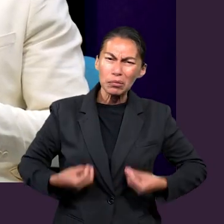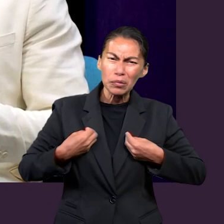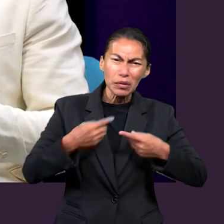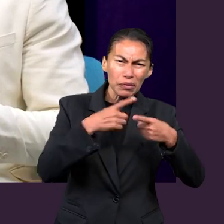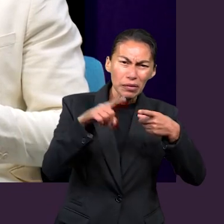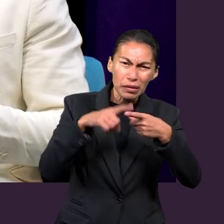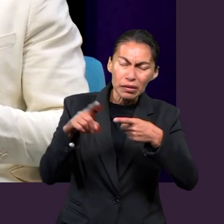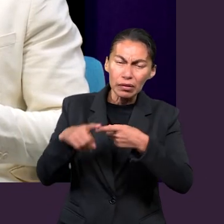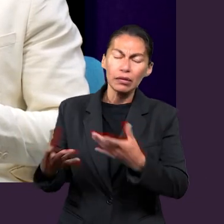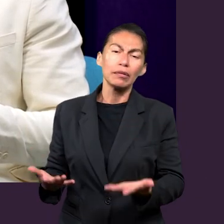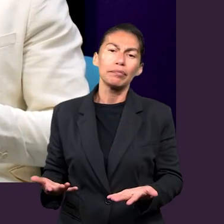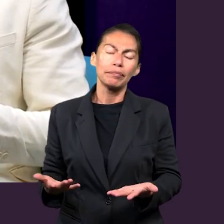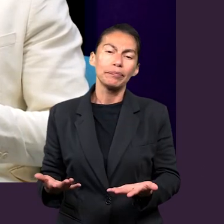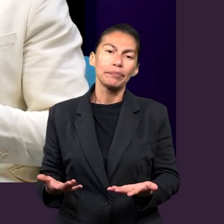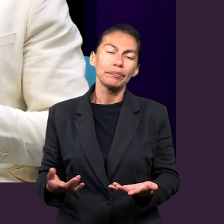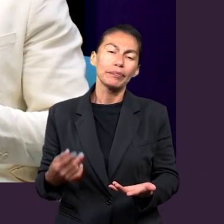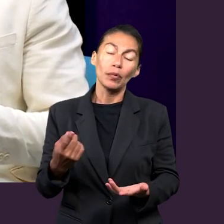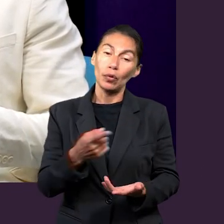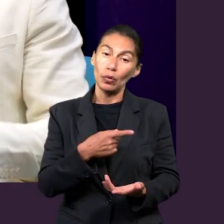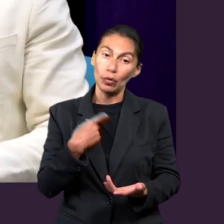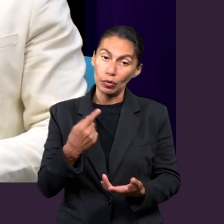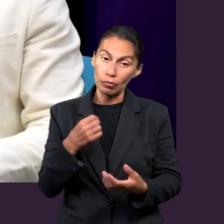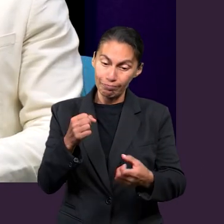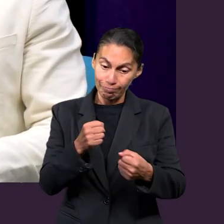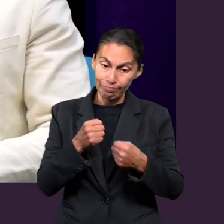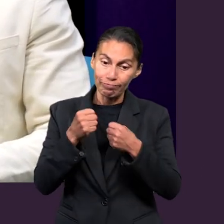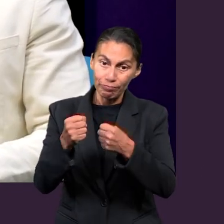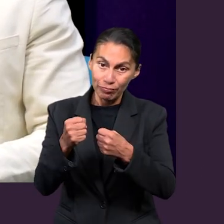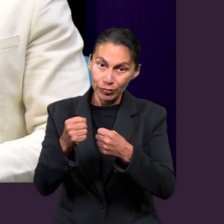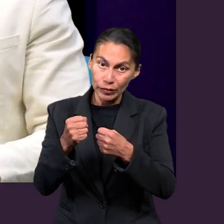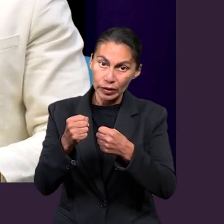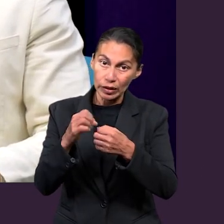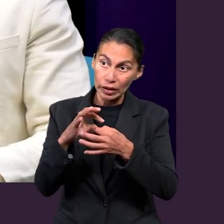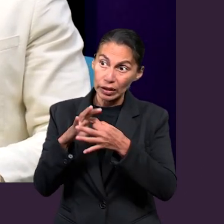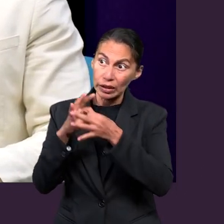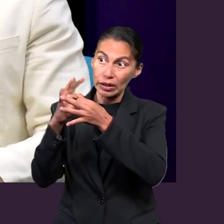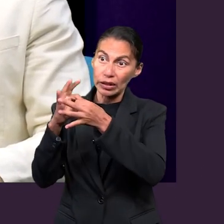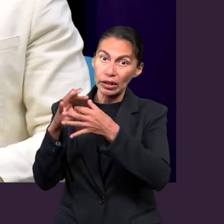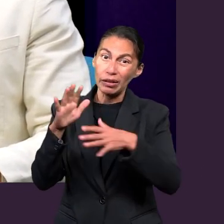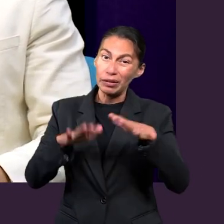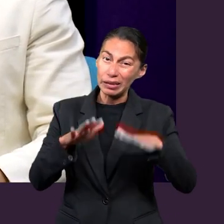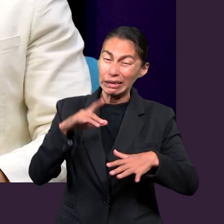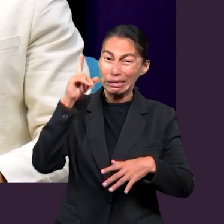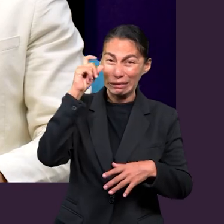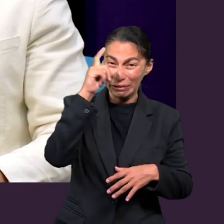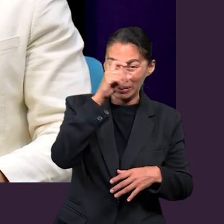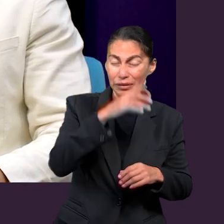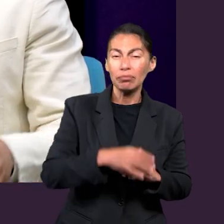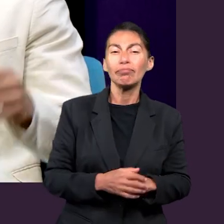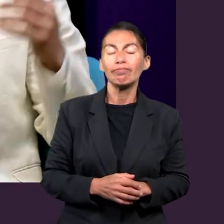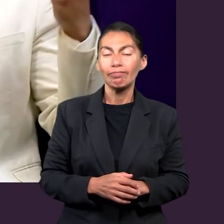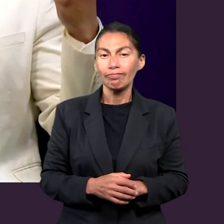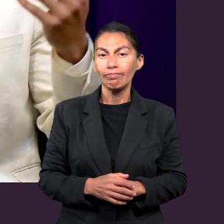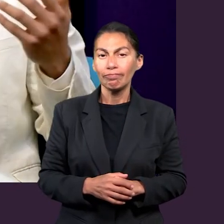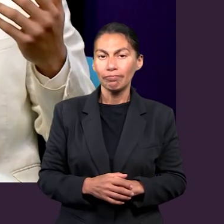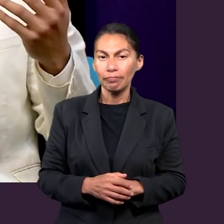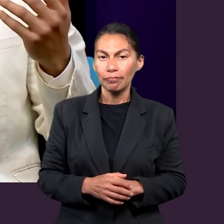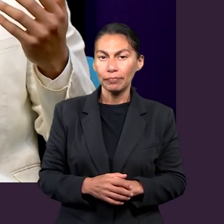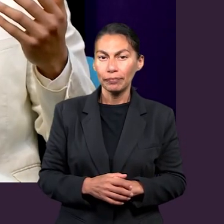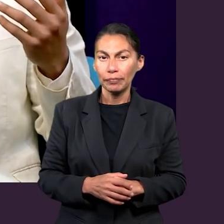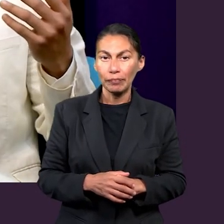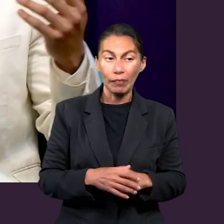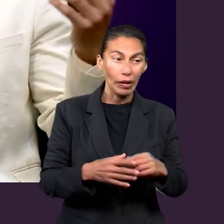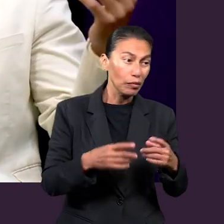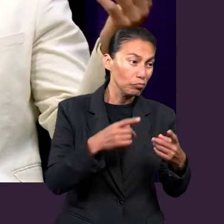Bueno, cabe destacar que mantenernos firmes hoy en día es una cuestión un tanto complicada por la cantidad de